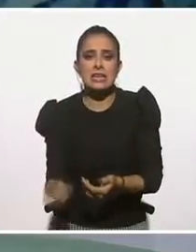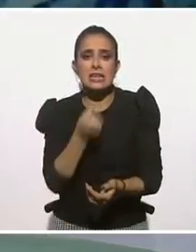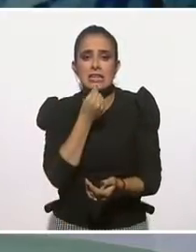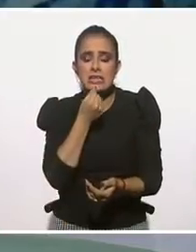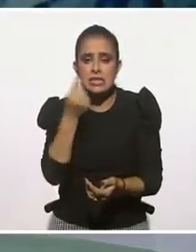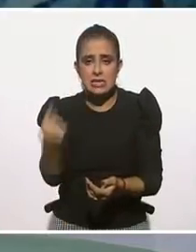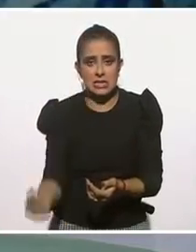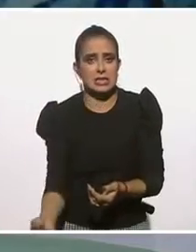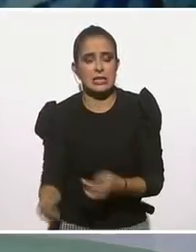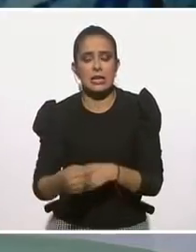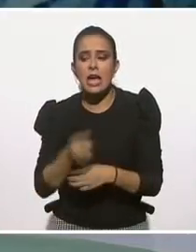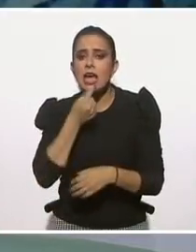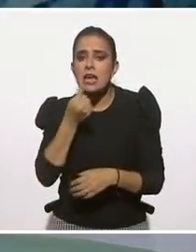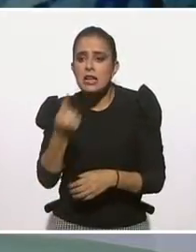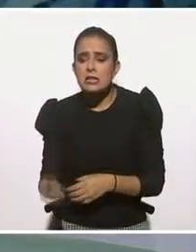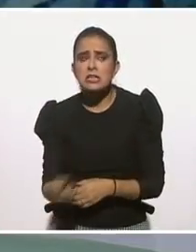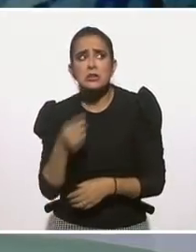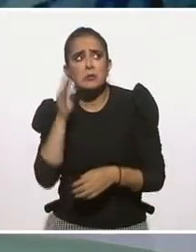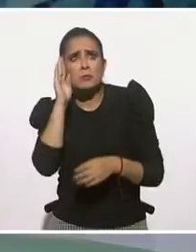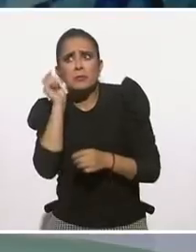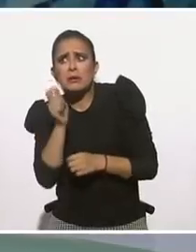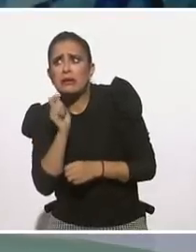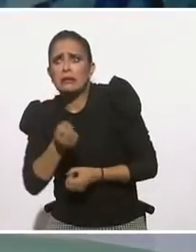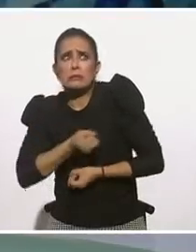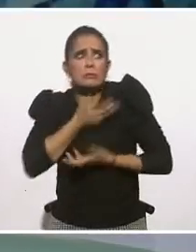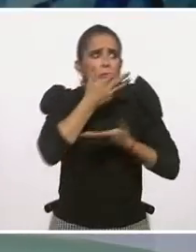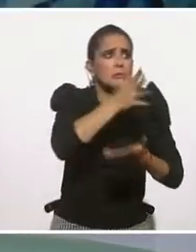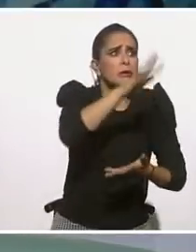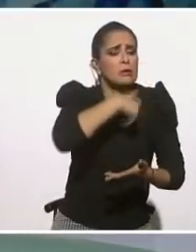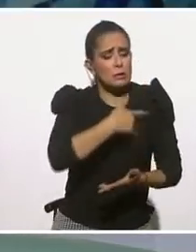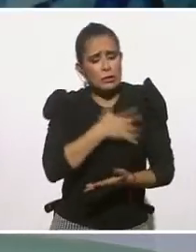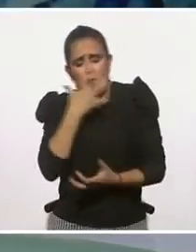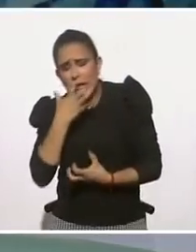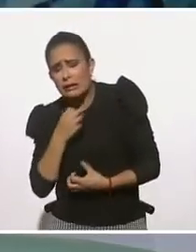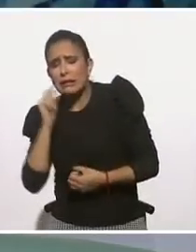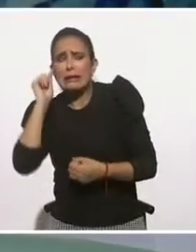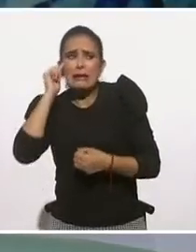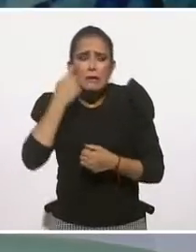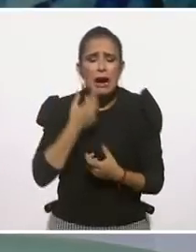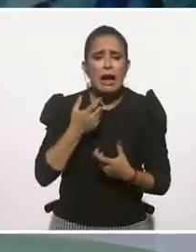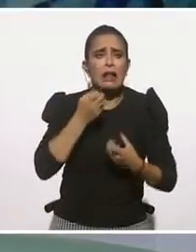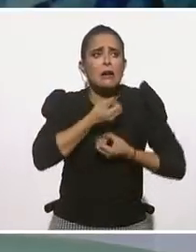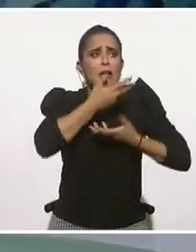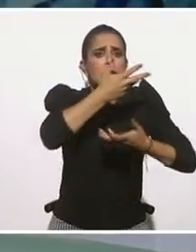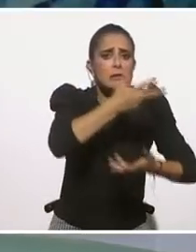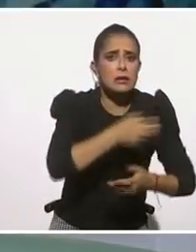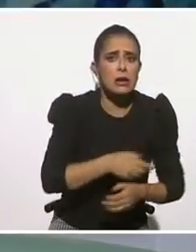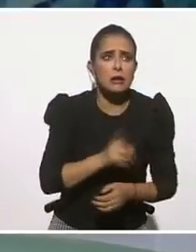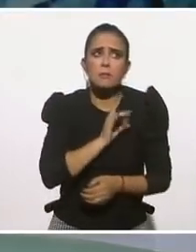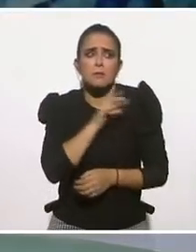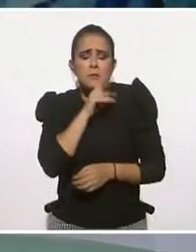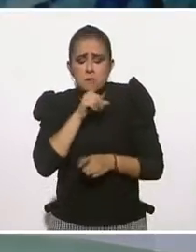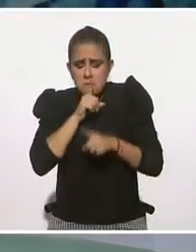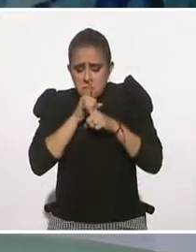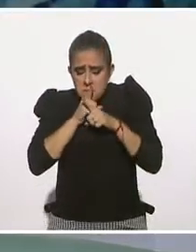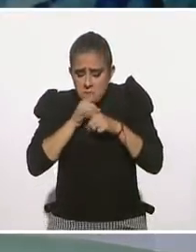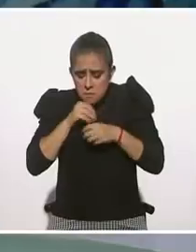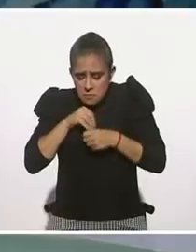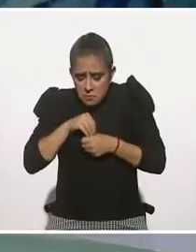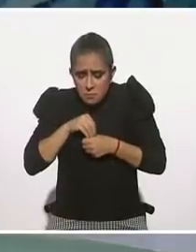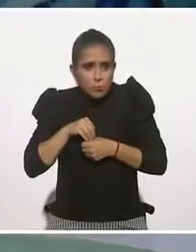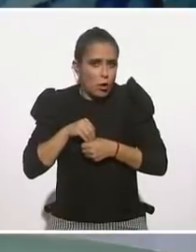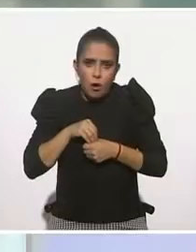el niño no le tenga miedo a la expresión de sus emociones, pero sea capaz de regularlas, de